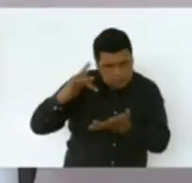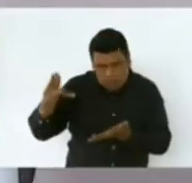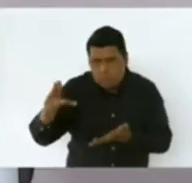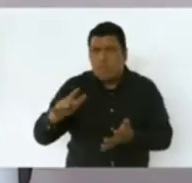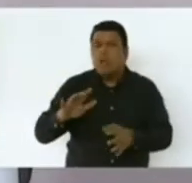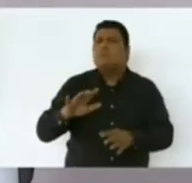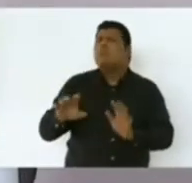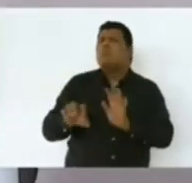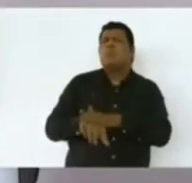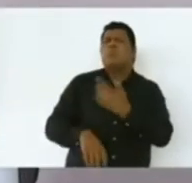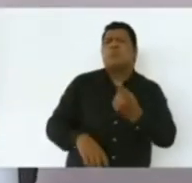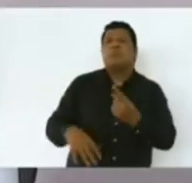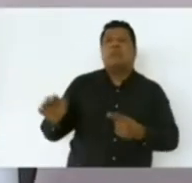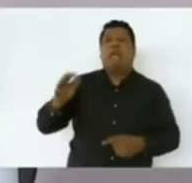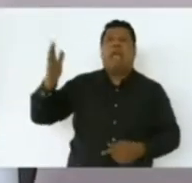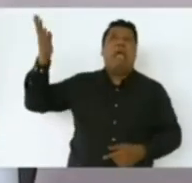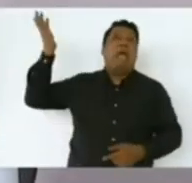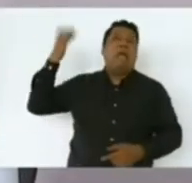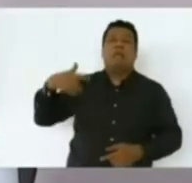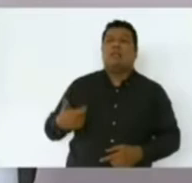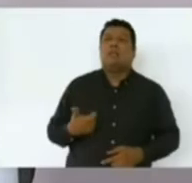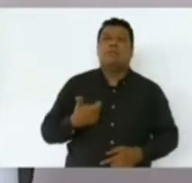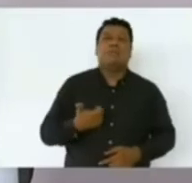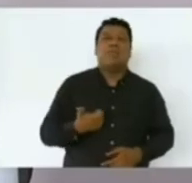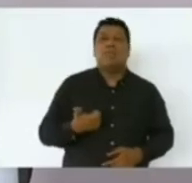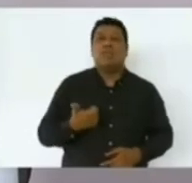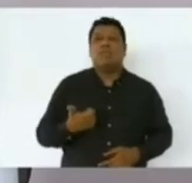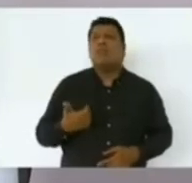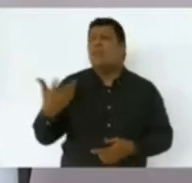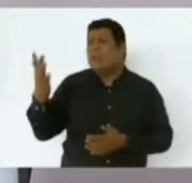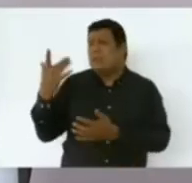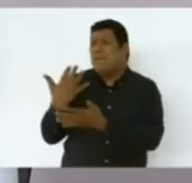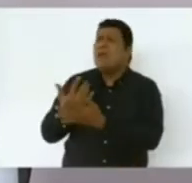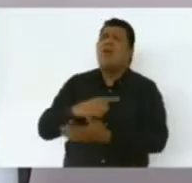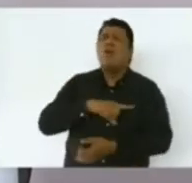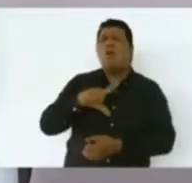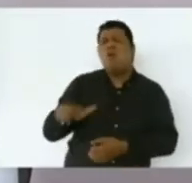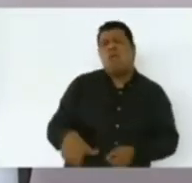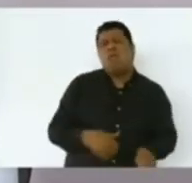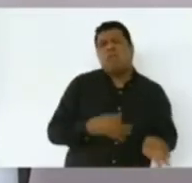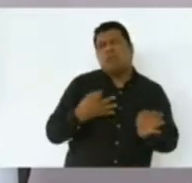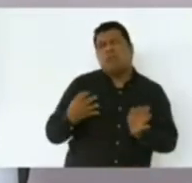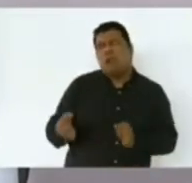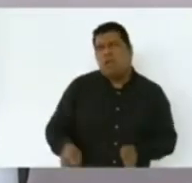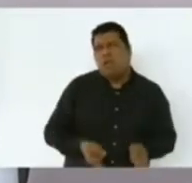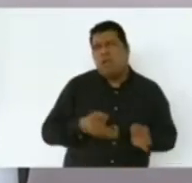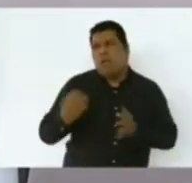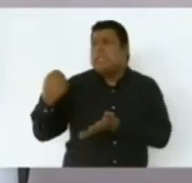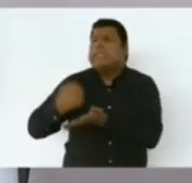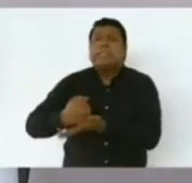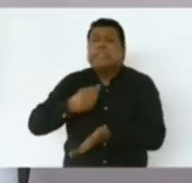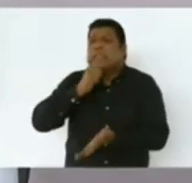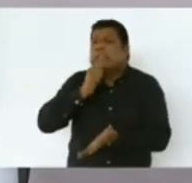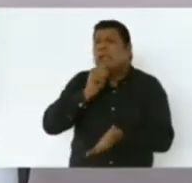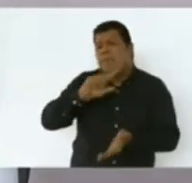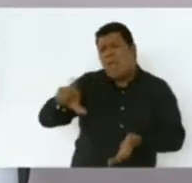todavía estarían haciendo los oficios de autorización